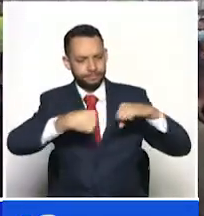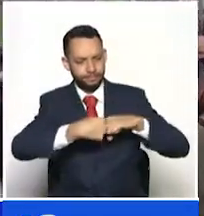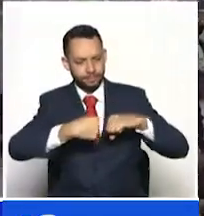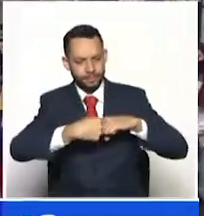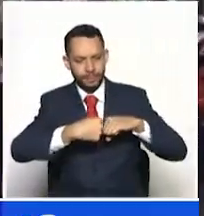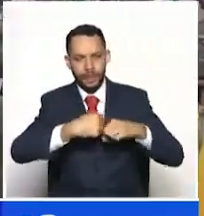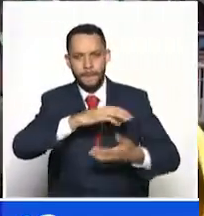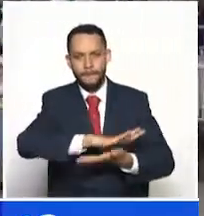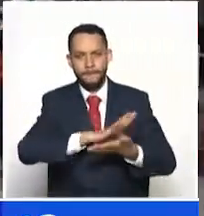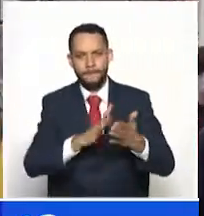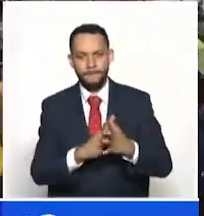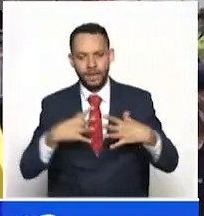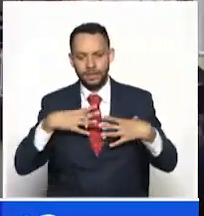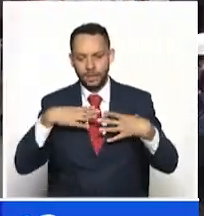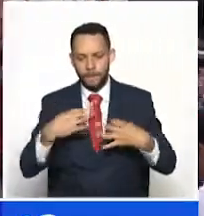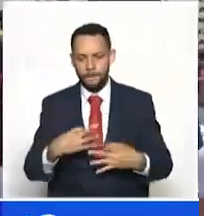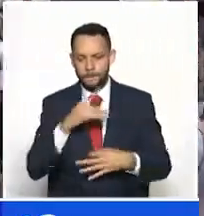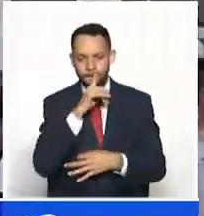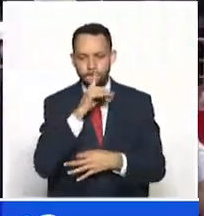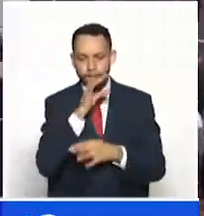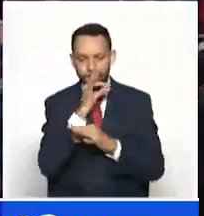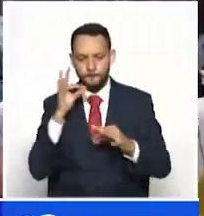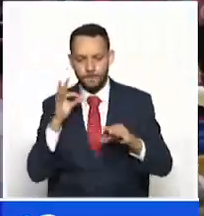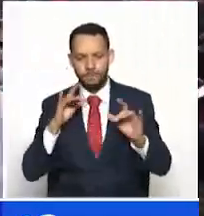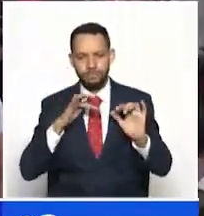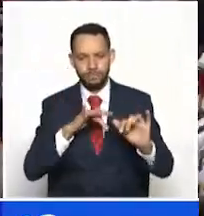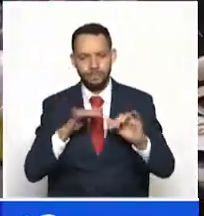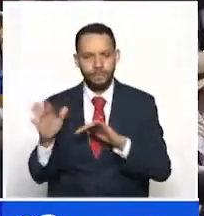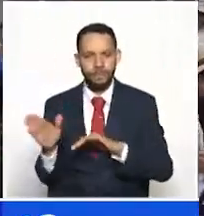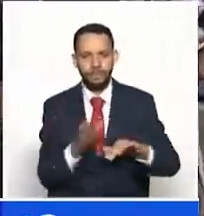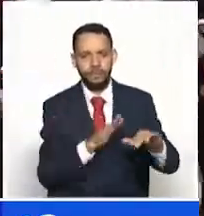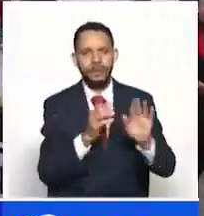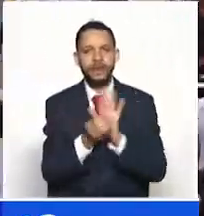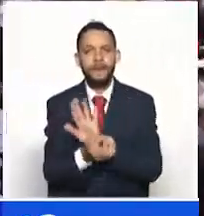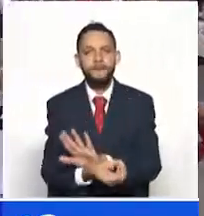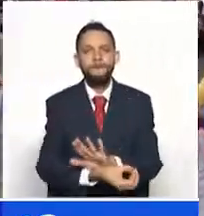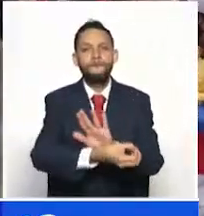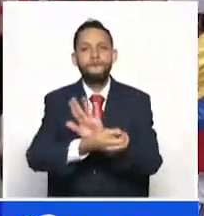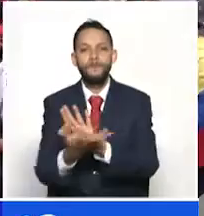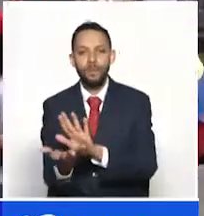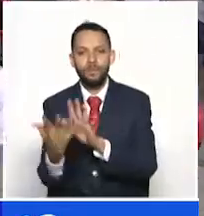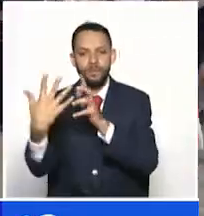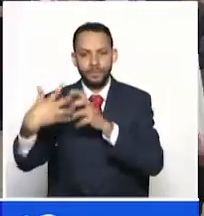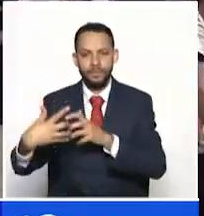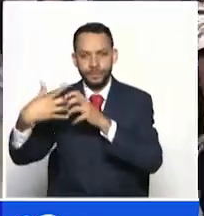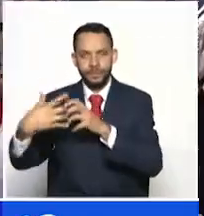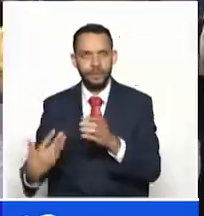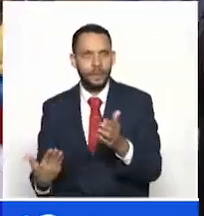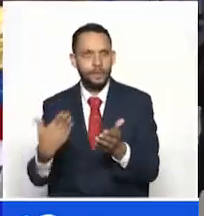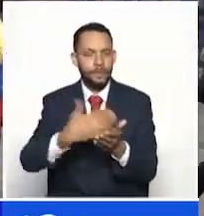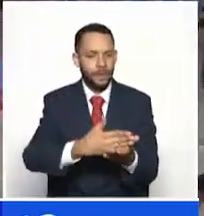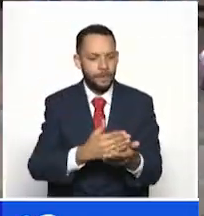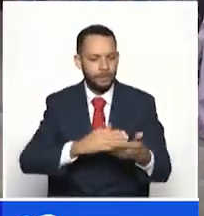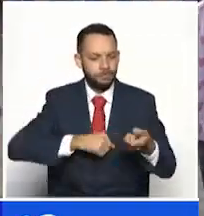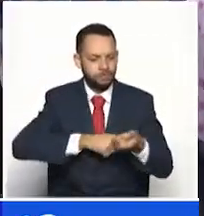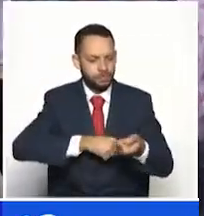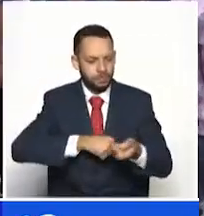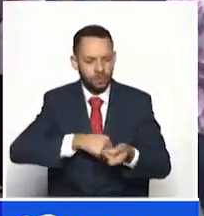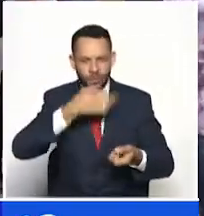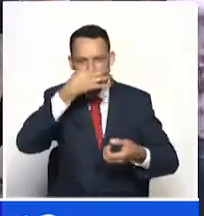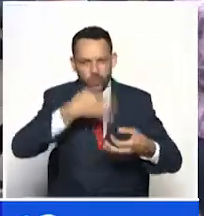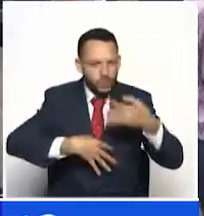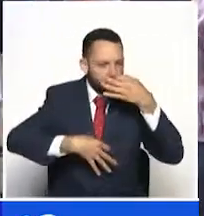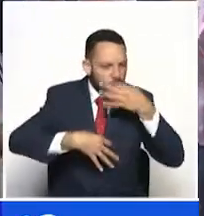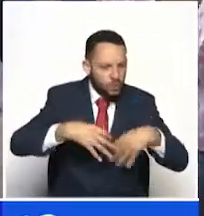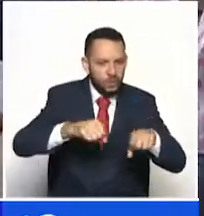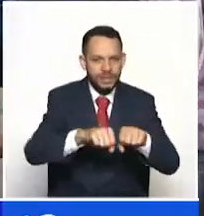forma pacífica. Entre tanto, personal de empresas públicas municipales de Armenia inició con las acciones de apoyo en cuanto al retiro de basuras y